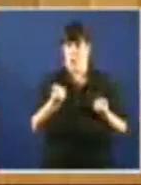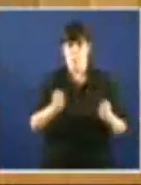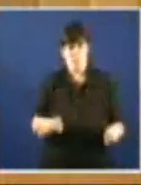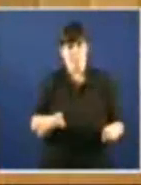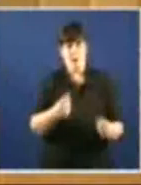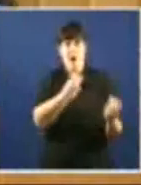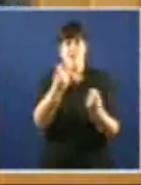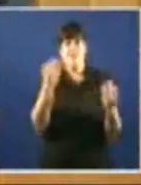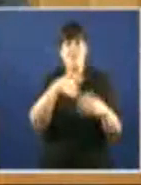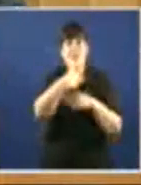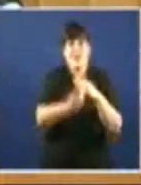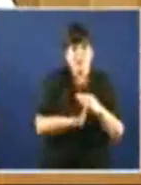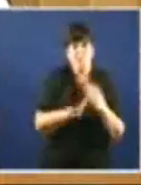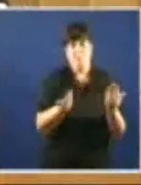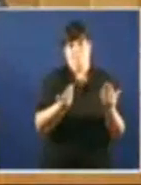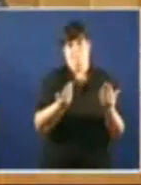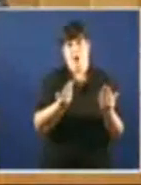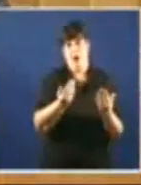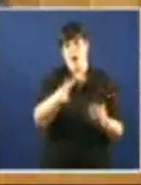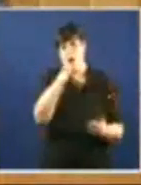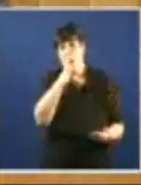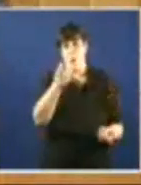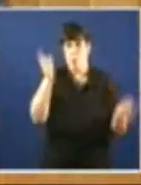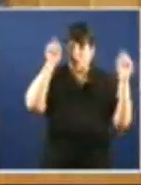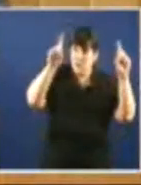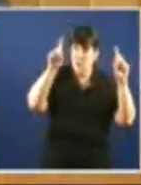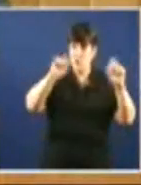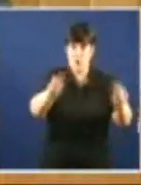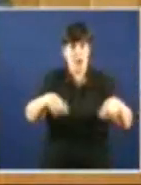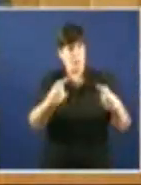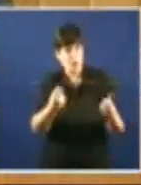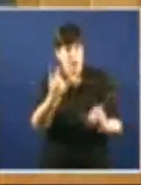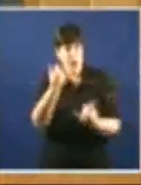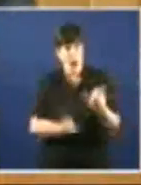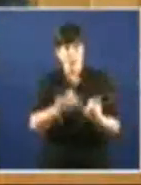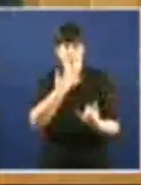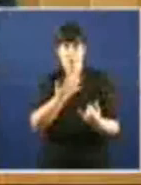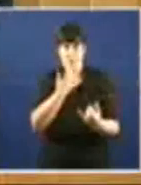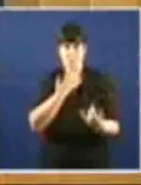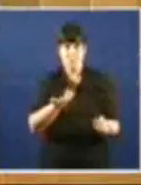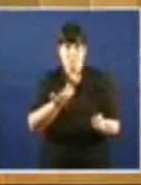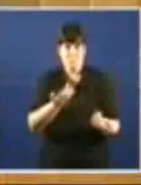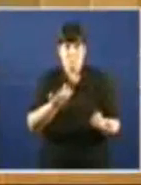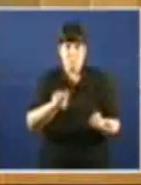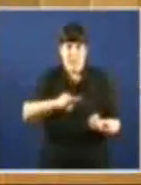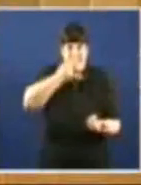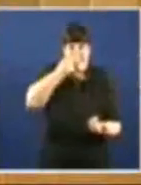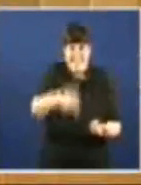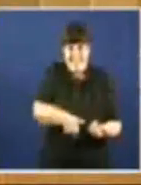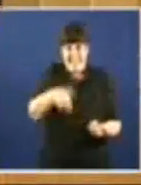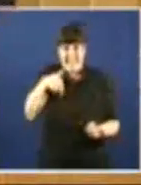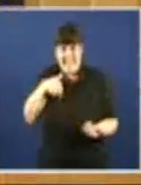Ensino Sanidade Cultura Natureza E vai contra a racionalidade Se o que se procura O interés xeral